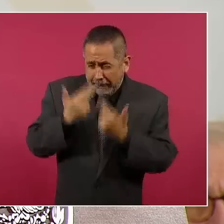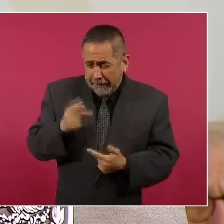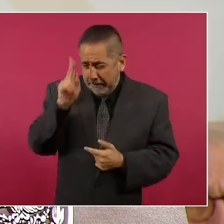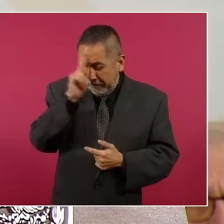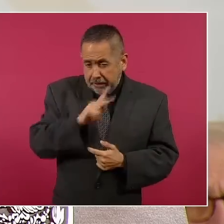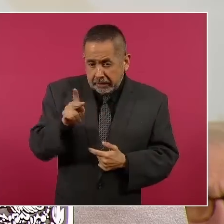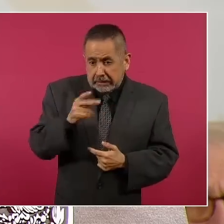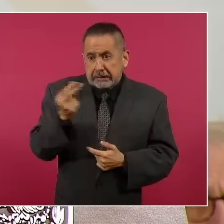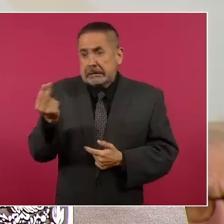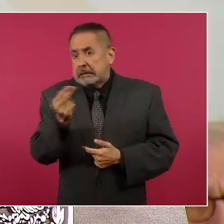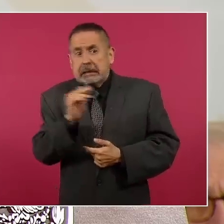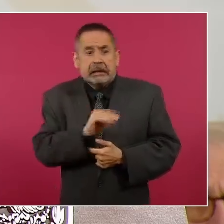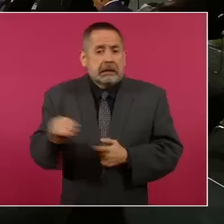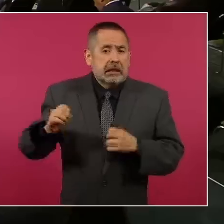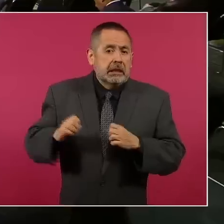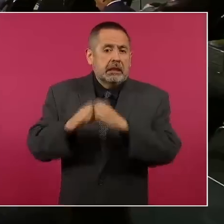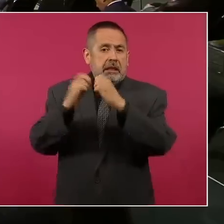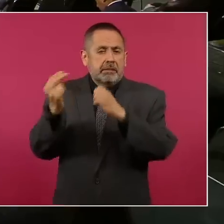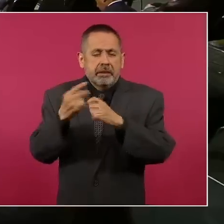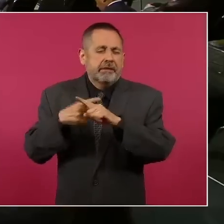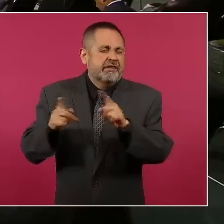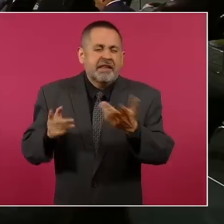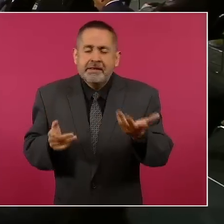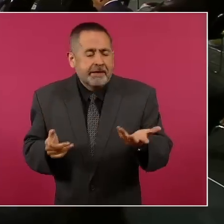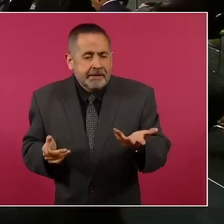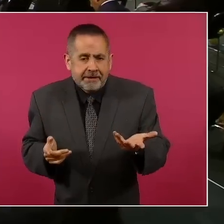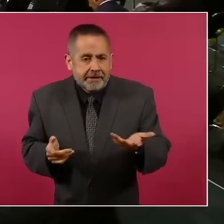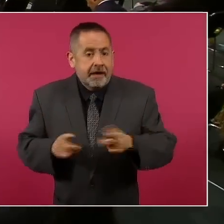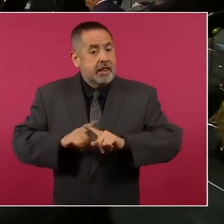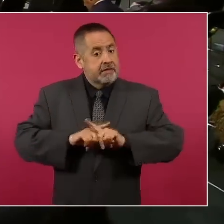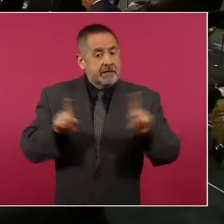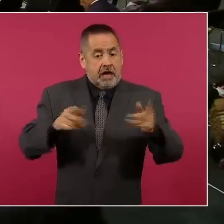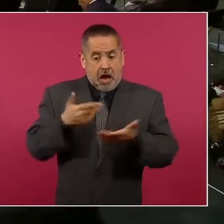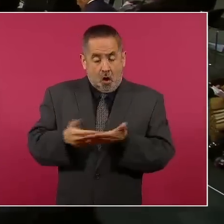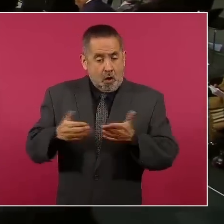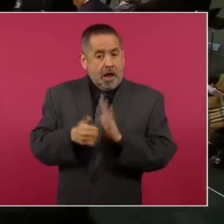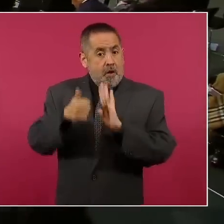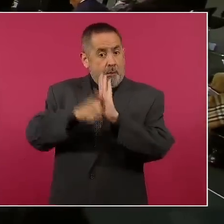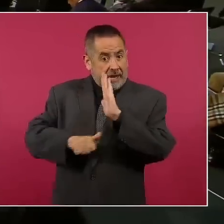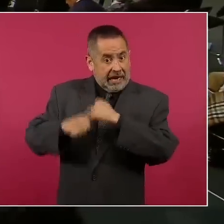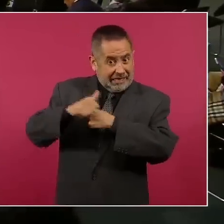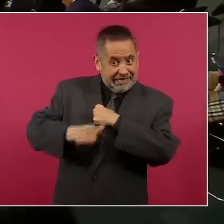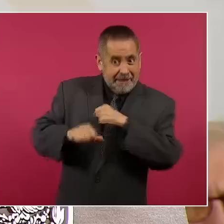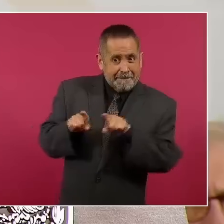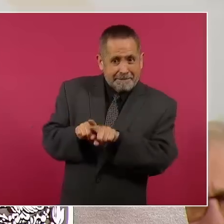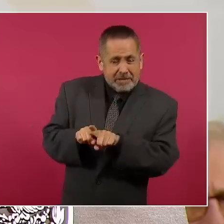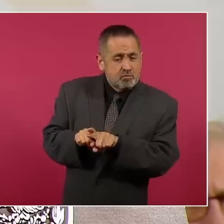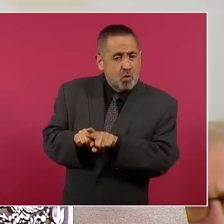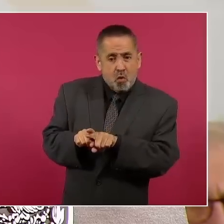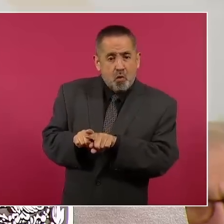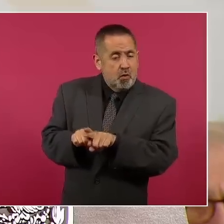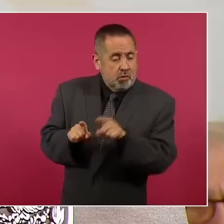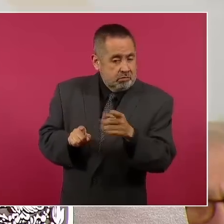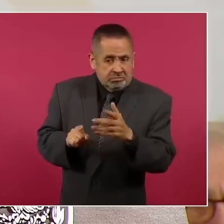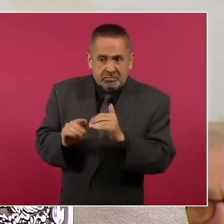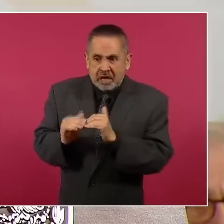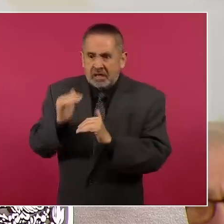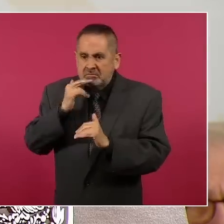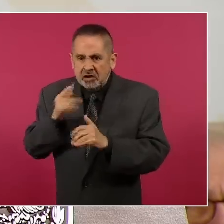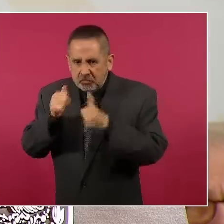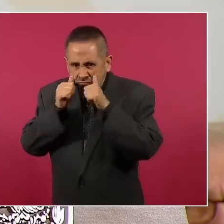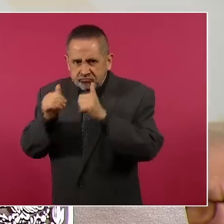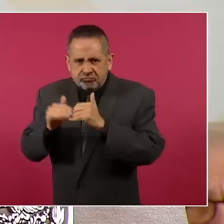y quizá tuviera que haber una intervención de otra naturaleza. Y las cirugías, exactamente lo mismo. Entonces, este